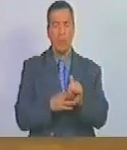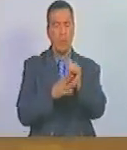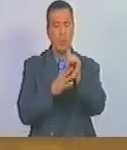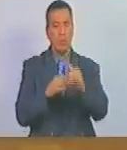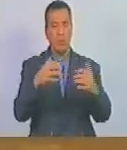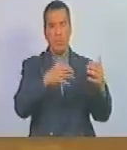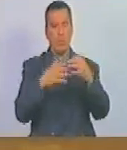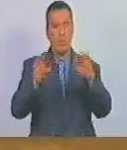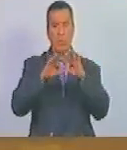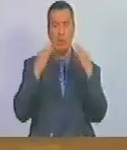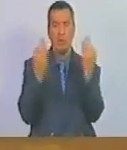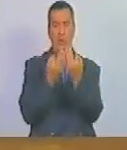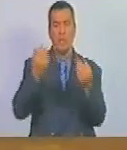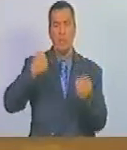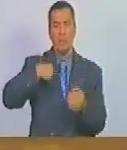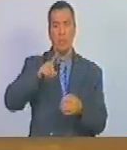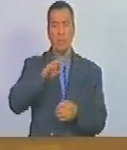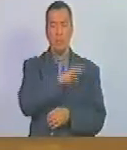conflicto familiar que había.